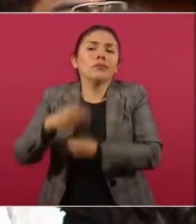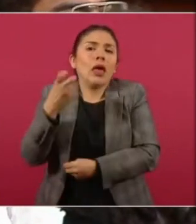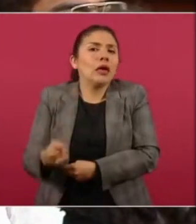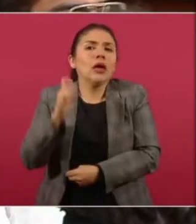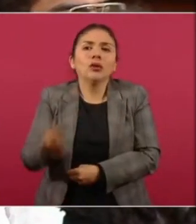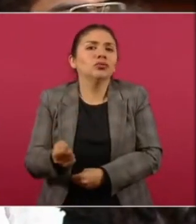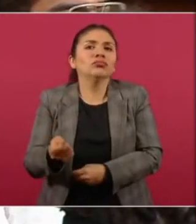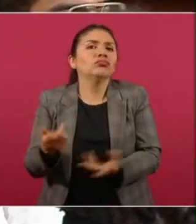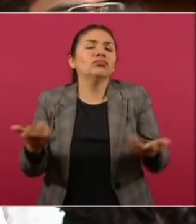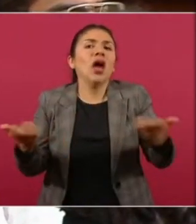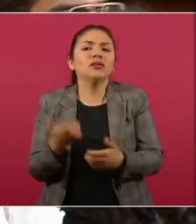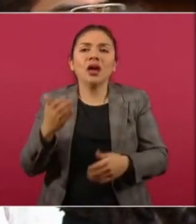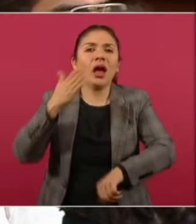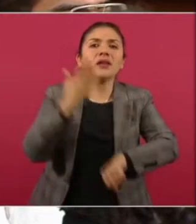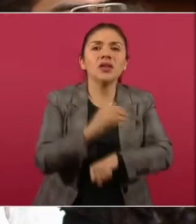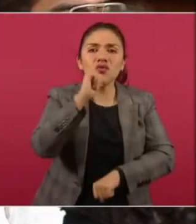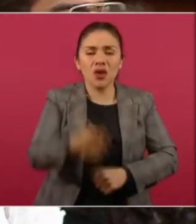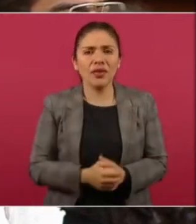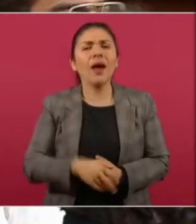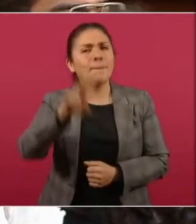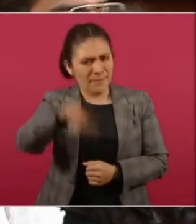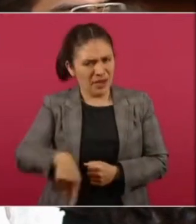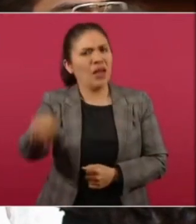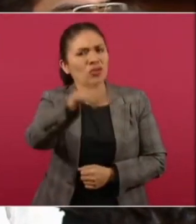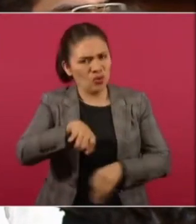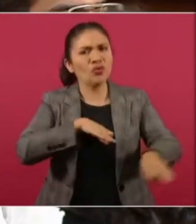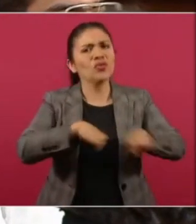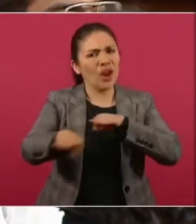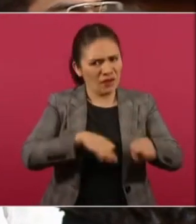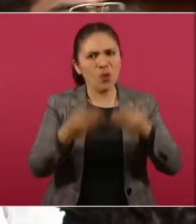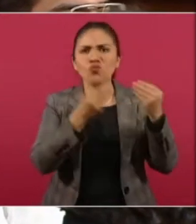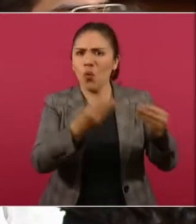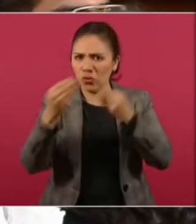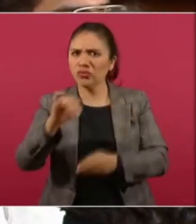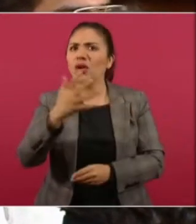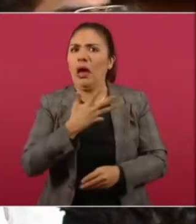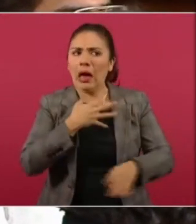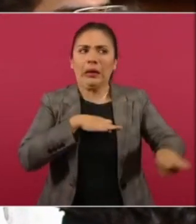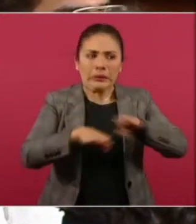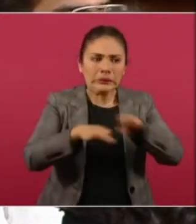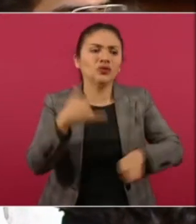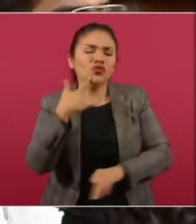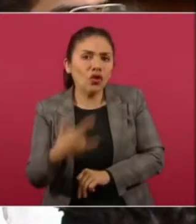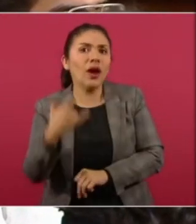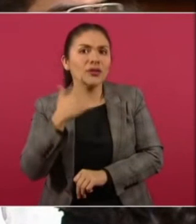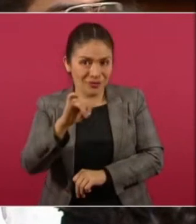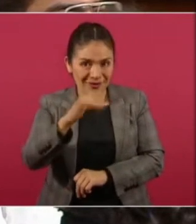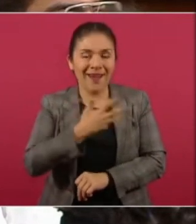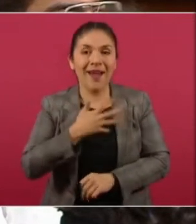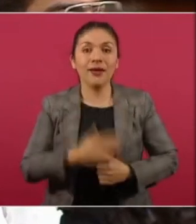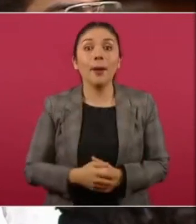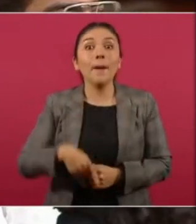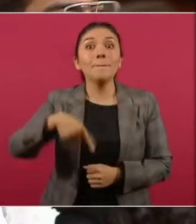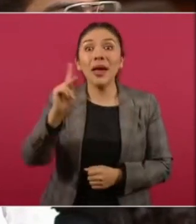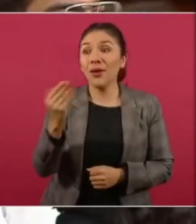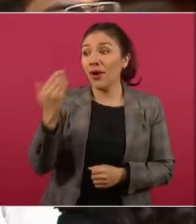Y yo entiendo que se están haciendo esfuerzos. Hay muchas áreas del gobierno federal donde se están haciendo esfuerzos. Pero a raíz